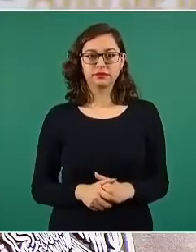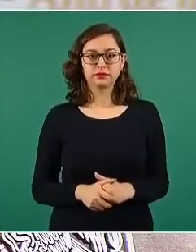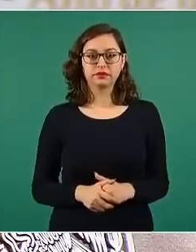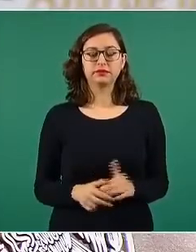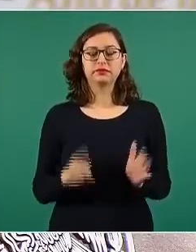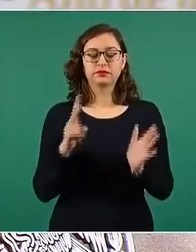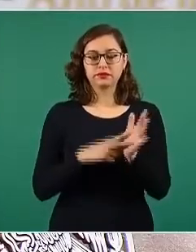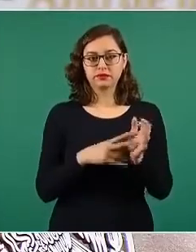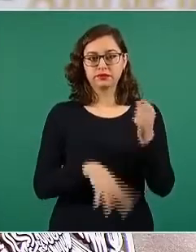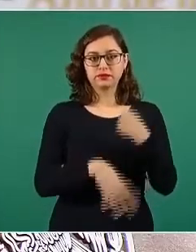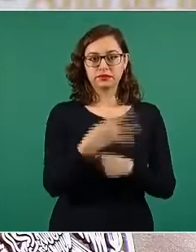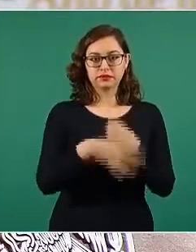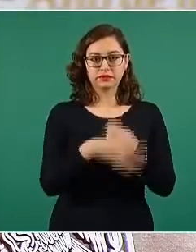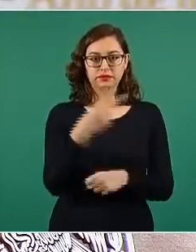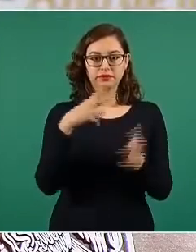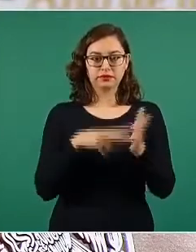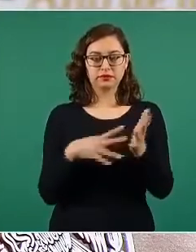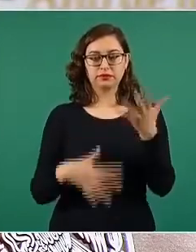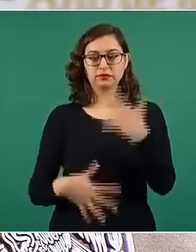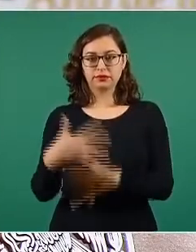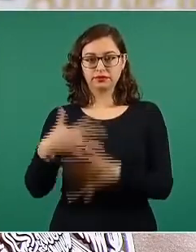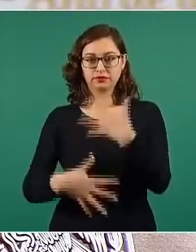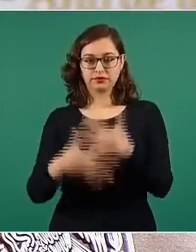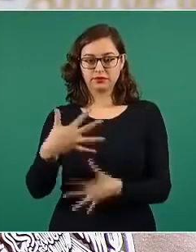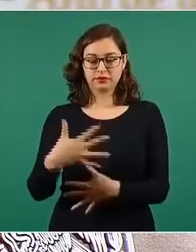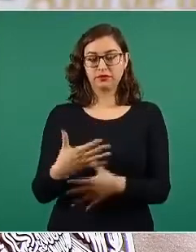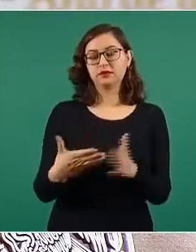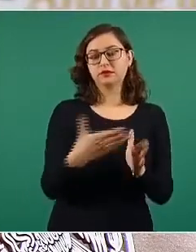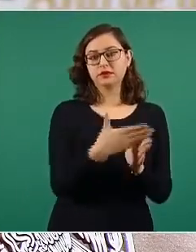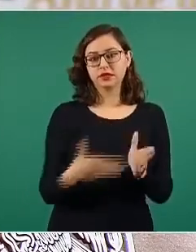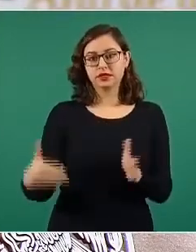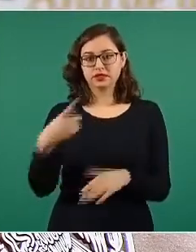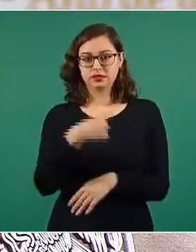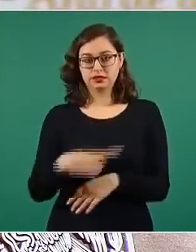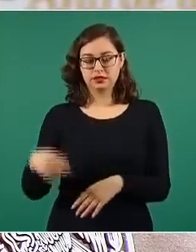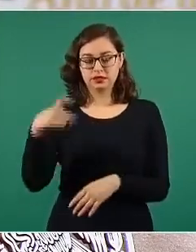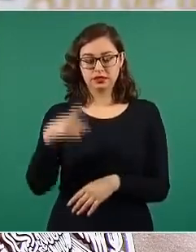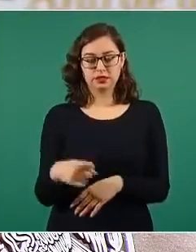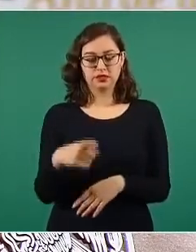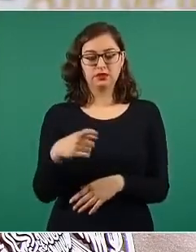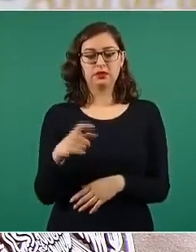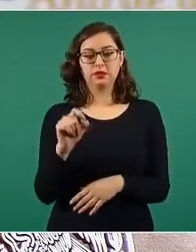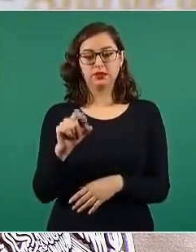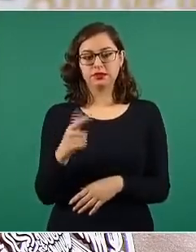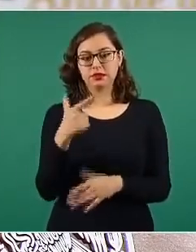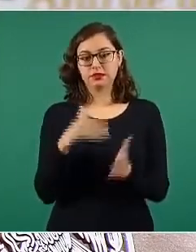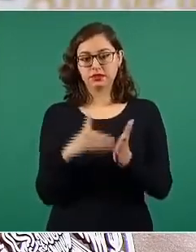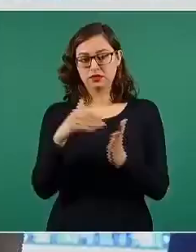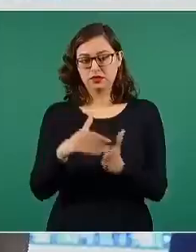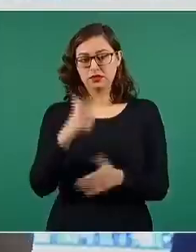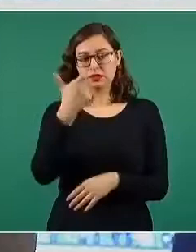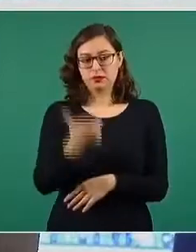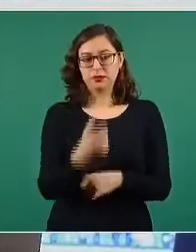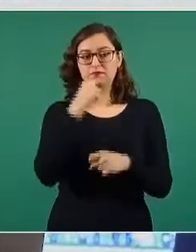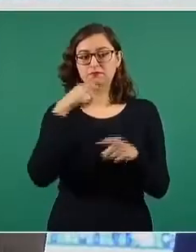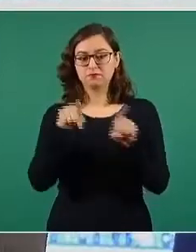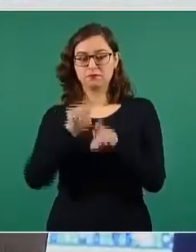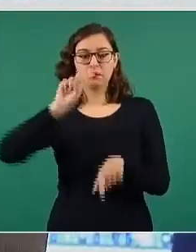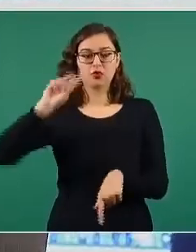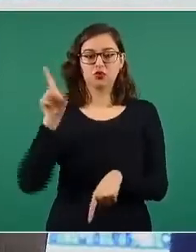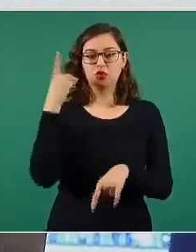2014 y 2015 por 127 millones de pesos y envío de 18 millones de dólares en transferencias